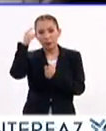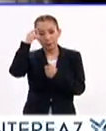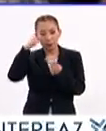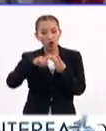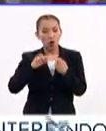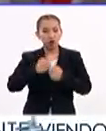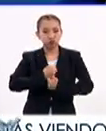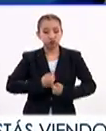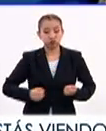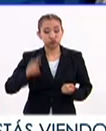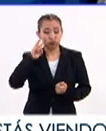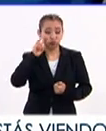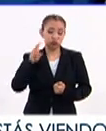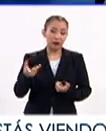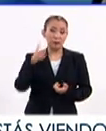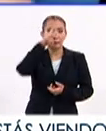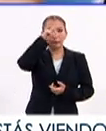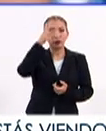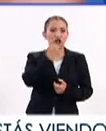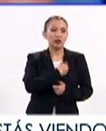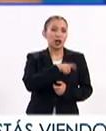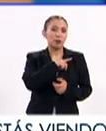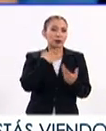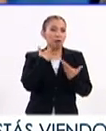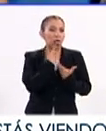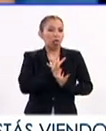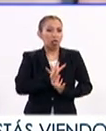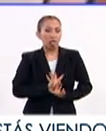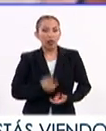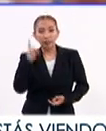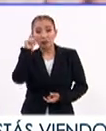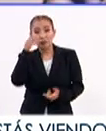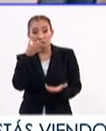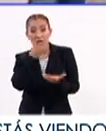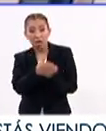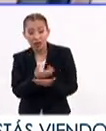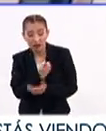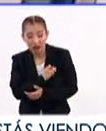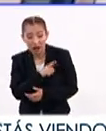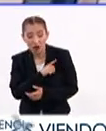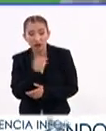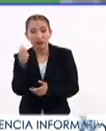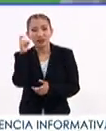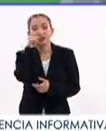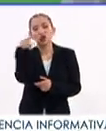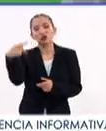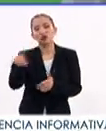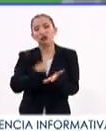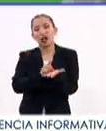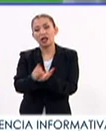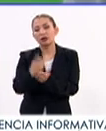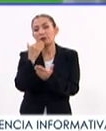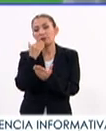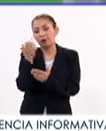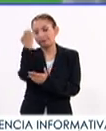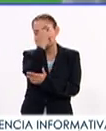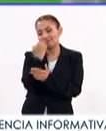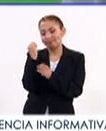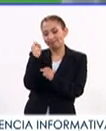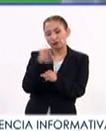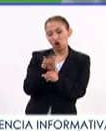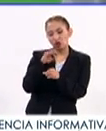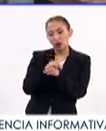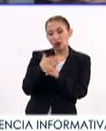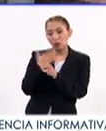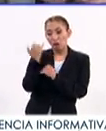mentales o la obesidad empeora la salud de los afectados, dificulta su acceso a la sanidad y perjudica su derecho a tener un diagnóstico médico